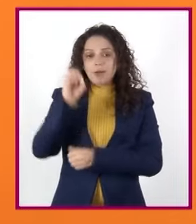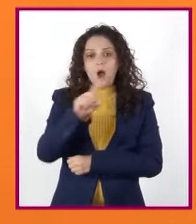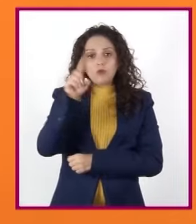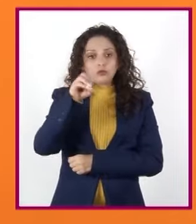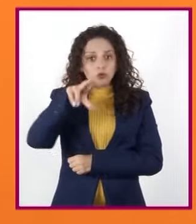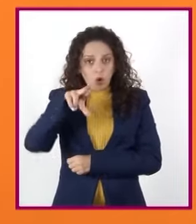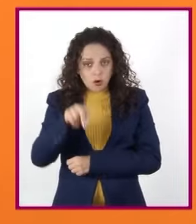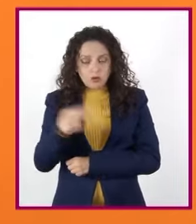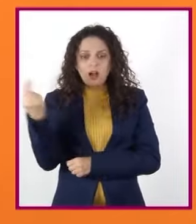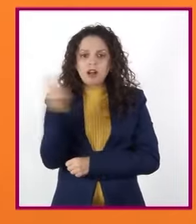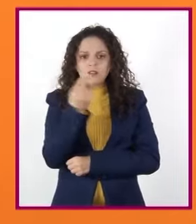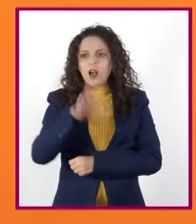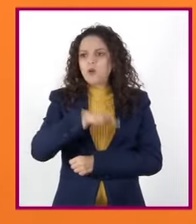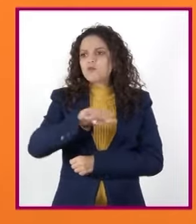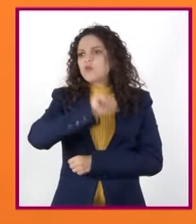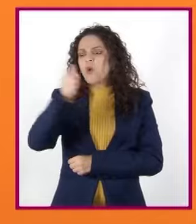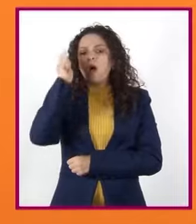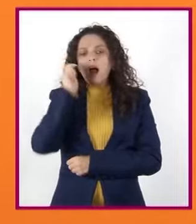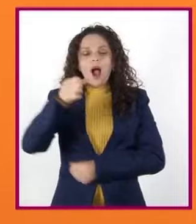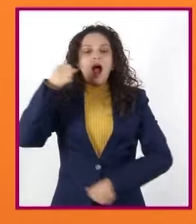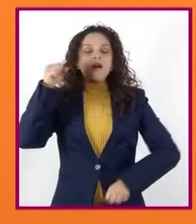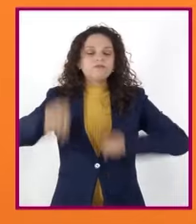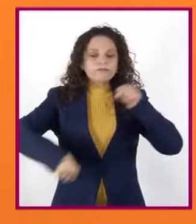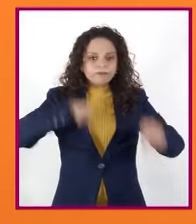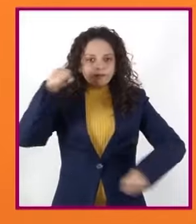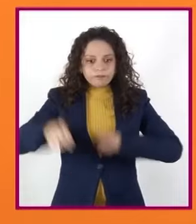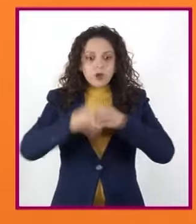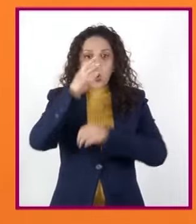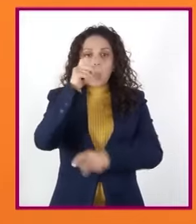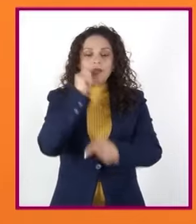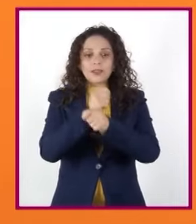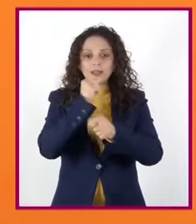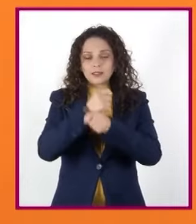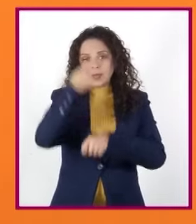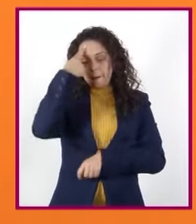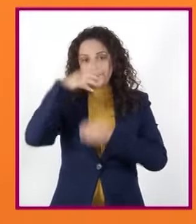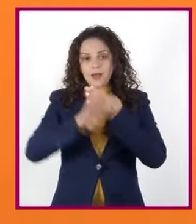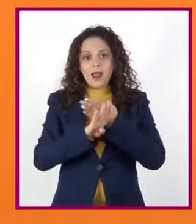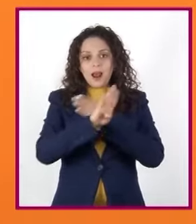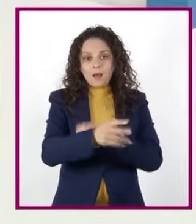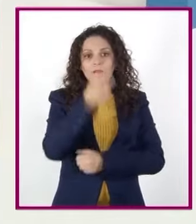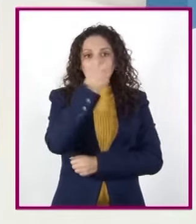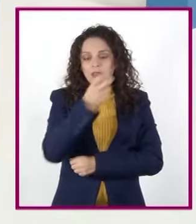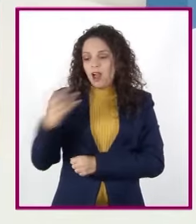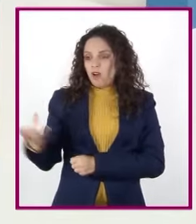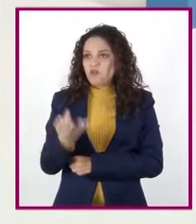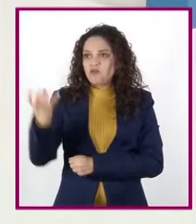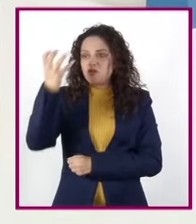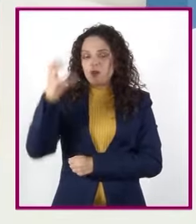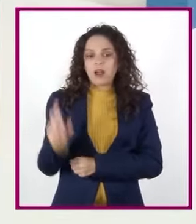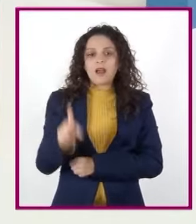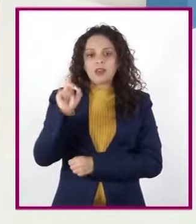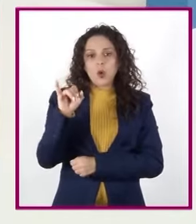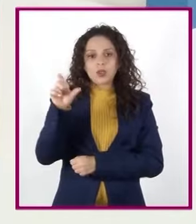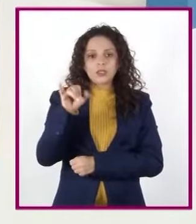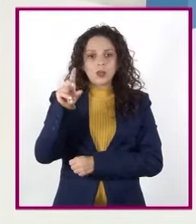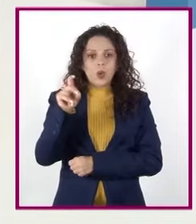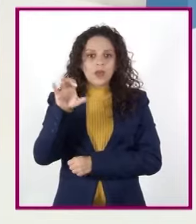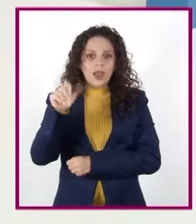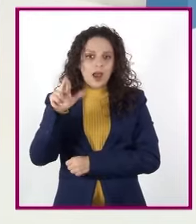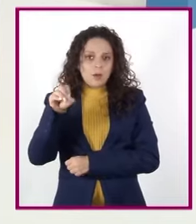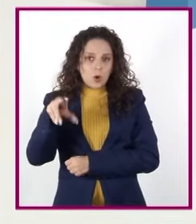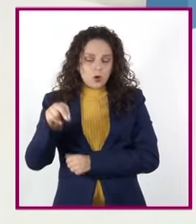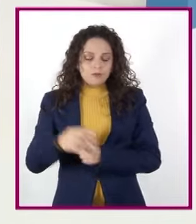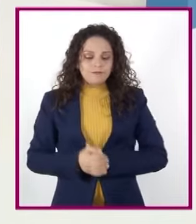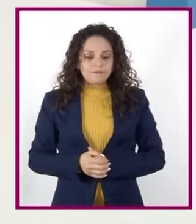alternativas como la bicicleta o el transporte público para evitar emisiones de bióxido de carbón. Entendido y